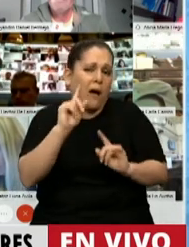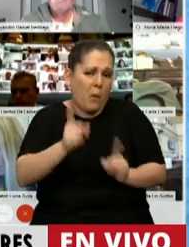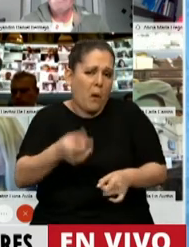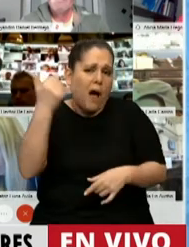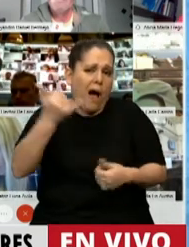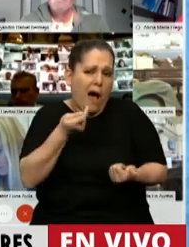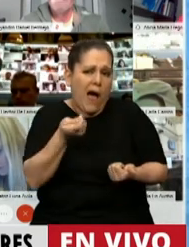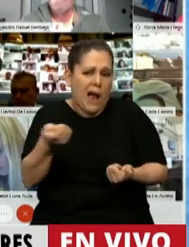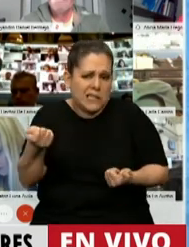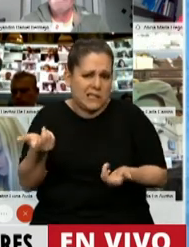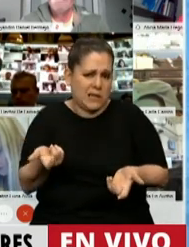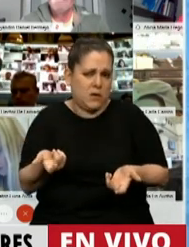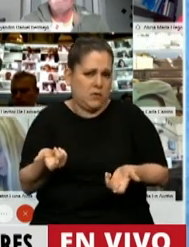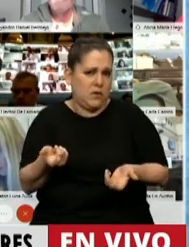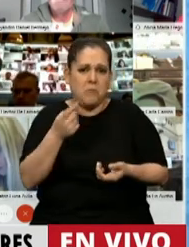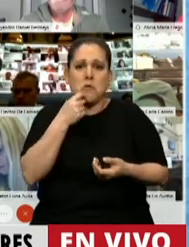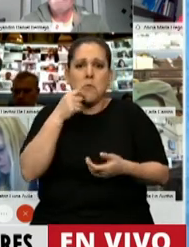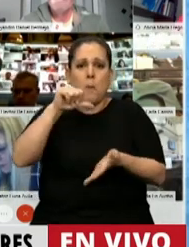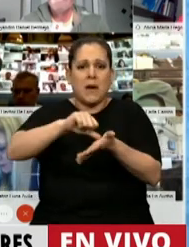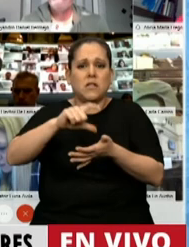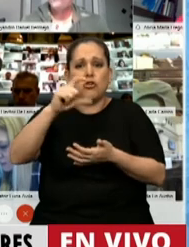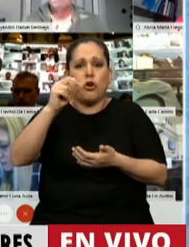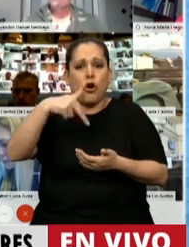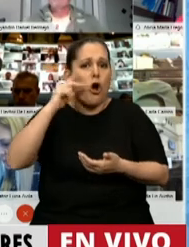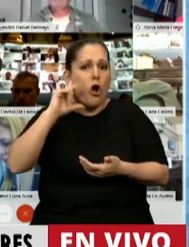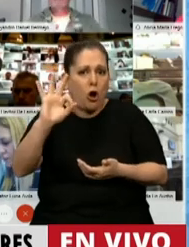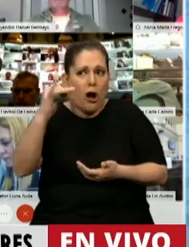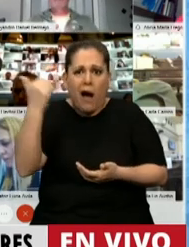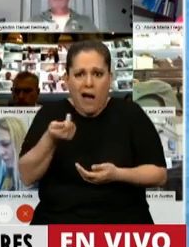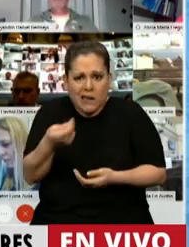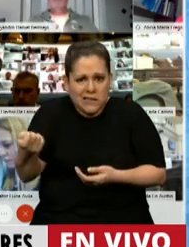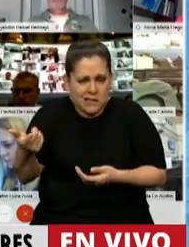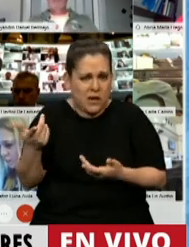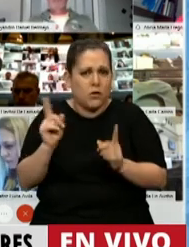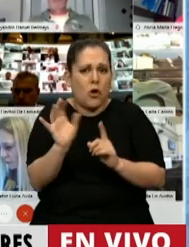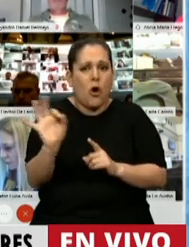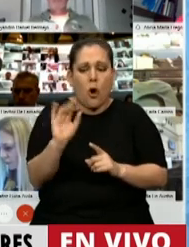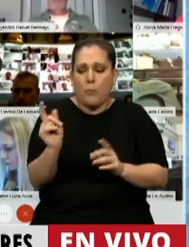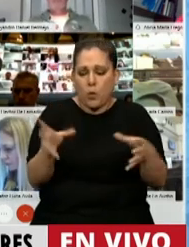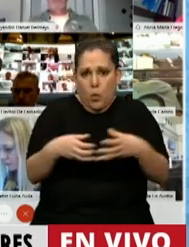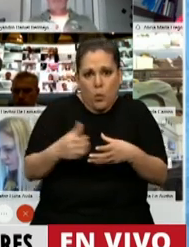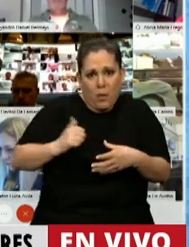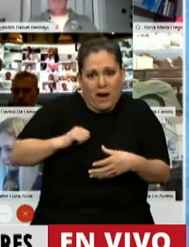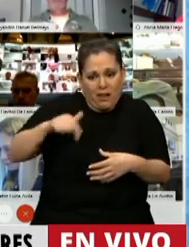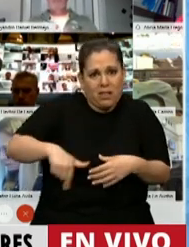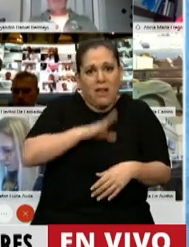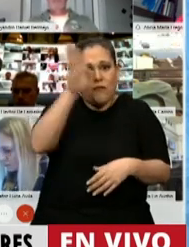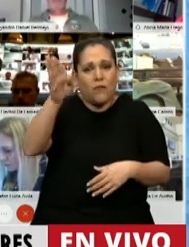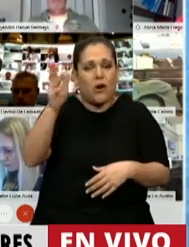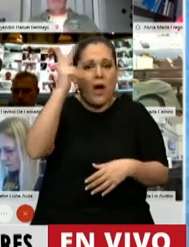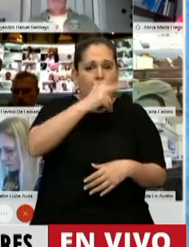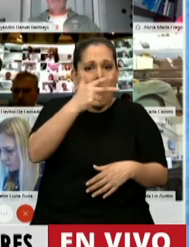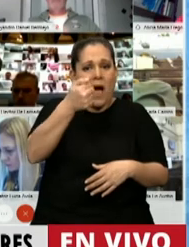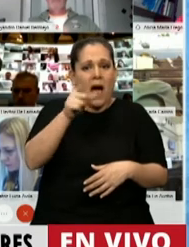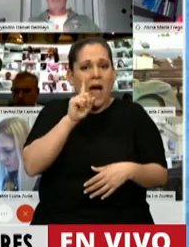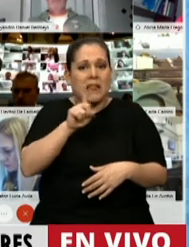como el de Lumumba en el Congo, sino que también cuando nuestras tropas han participado en Haití, han sido parte de las